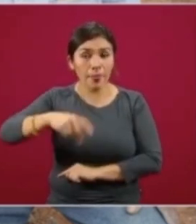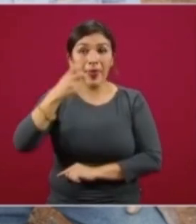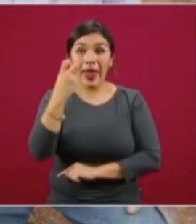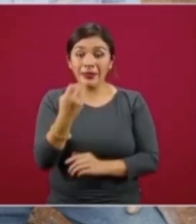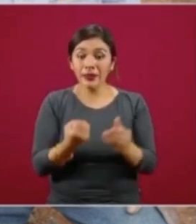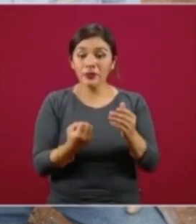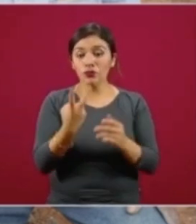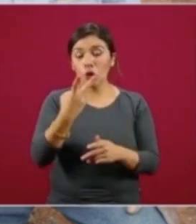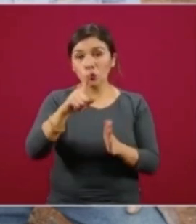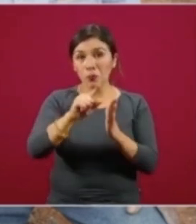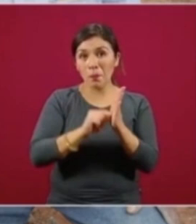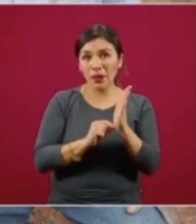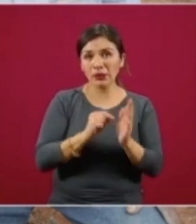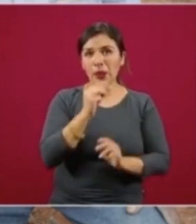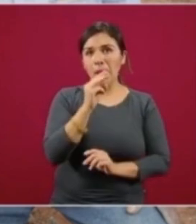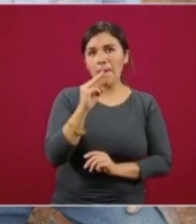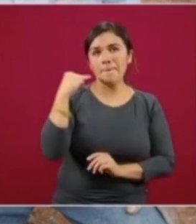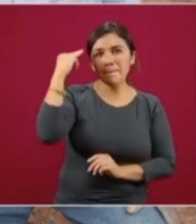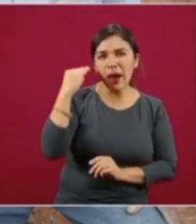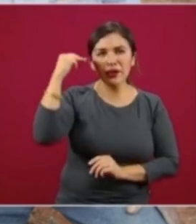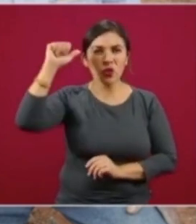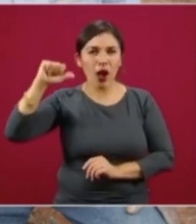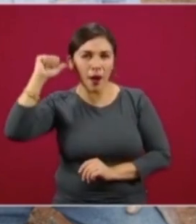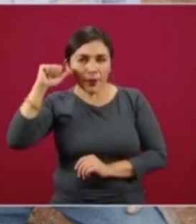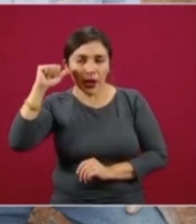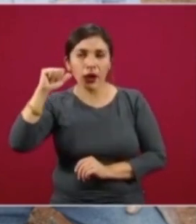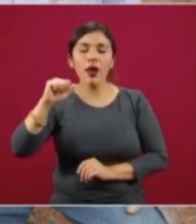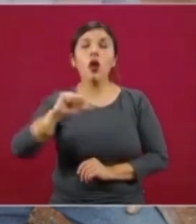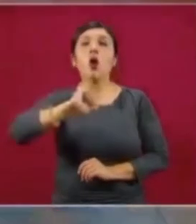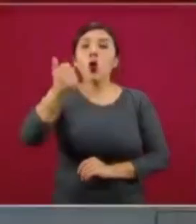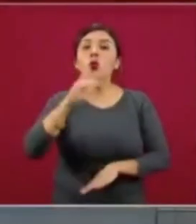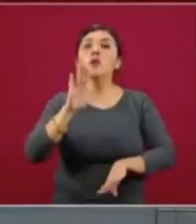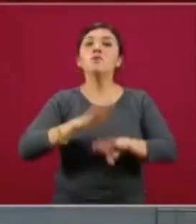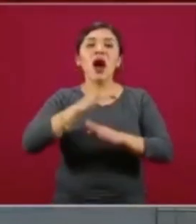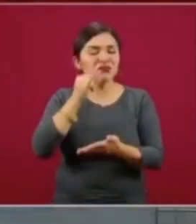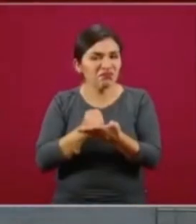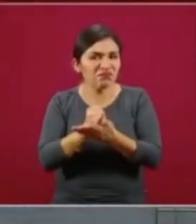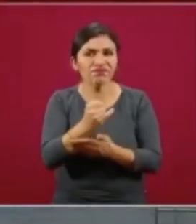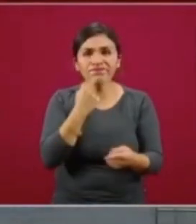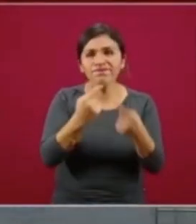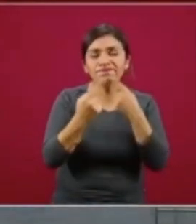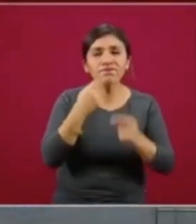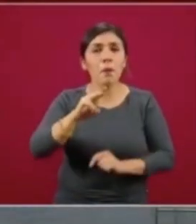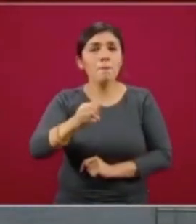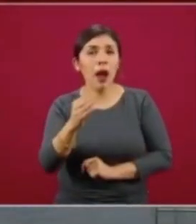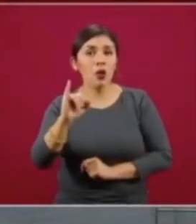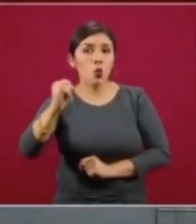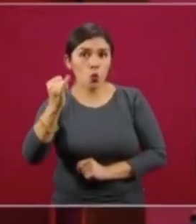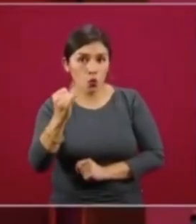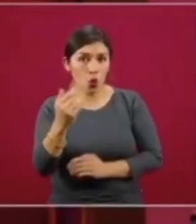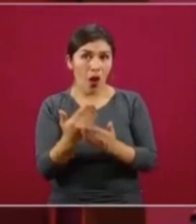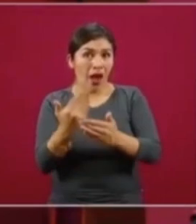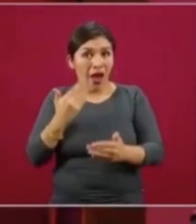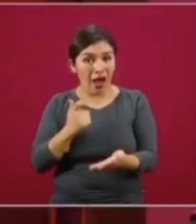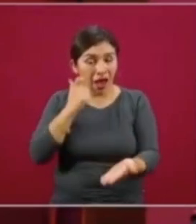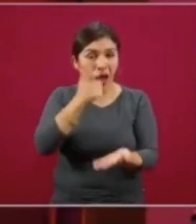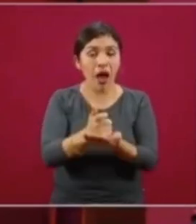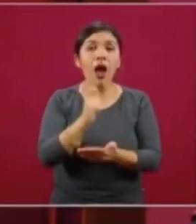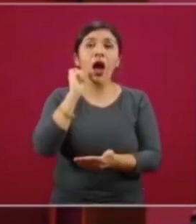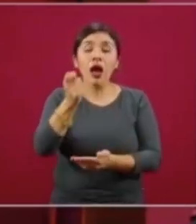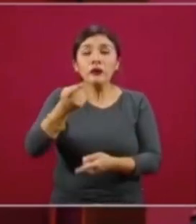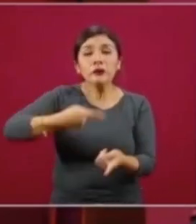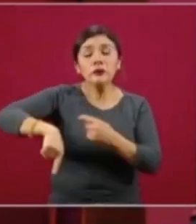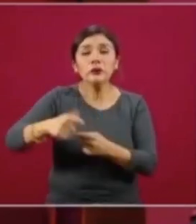bimestre, marzo-abril y el adelanto que se decidió mayo-junio, hemos hecho una inversión